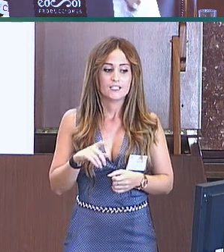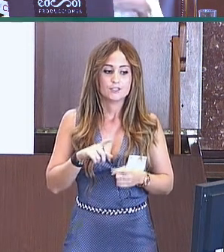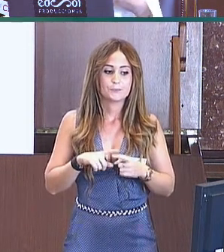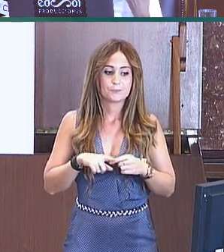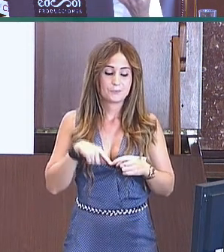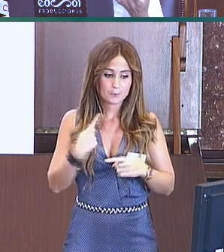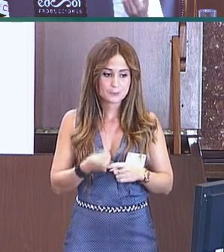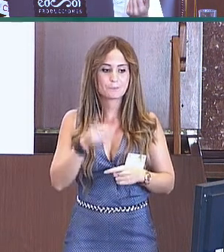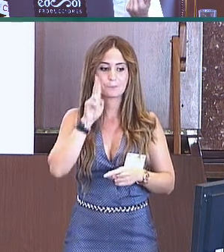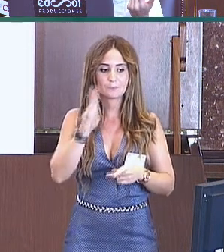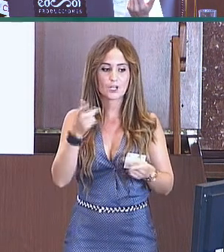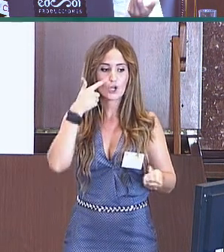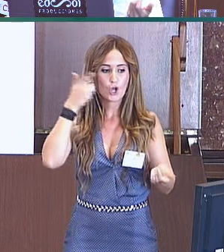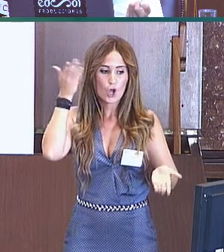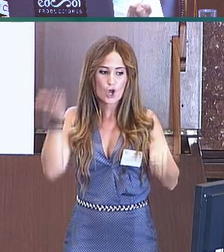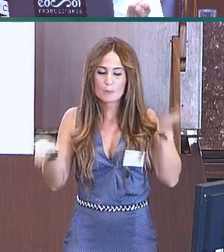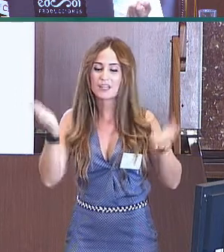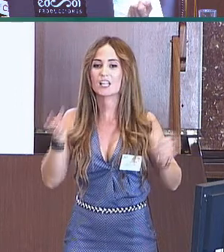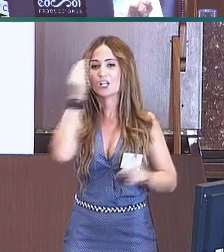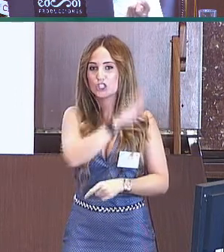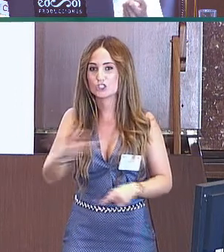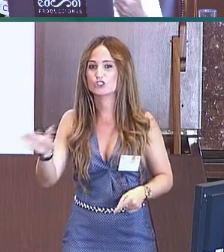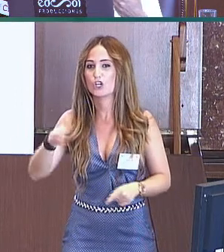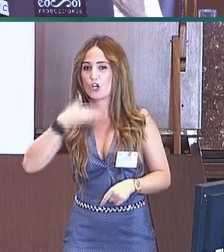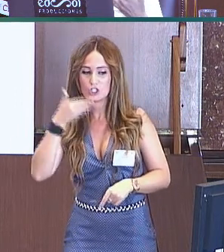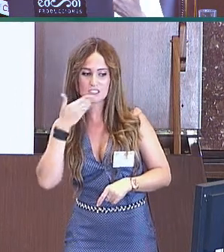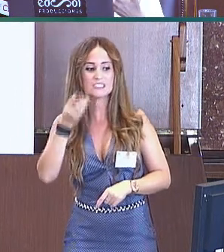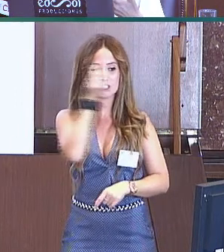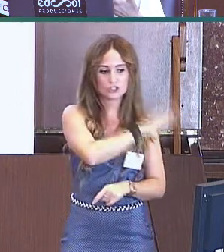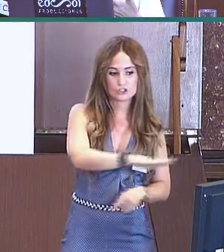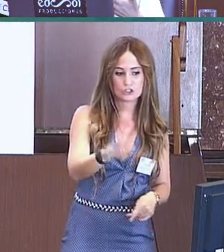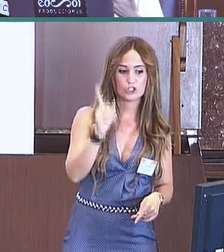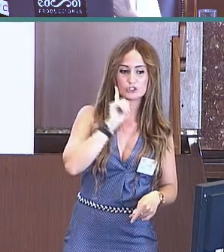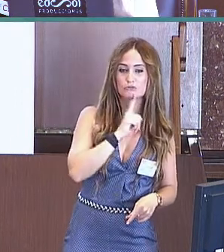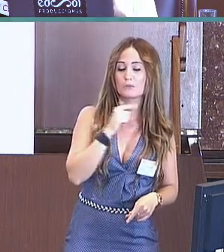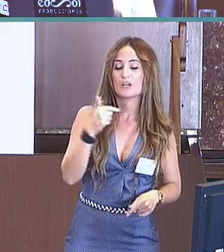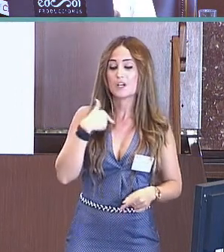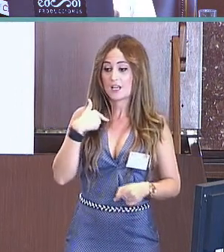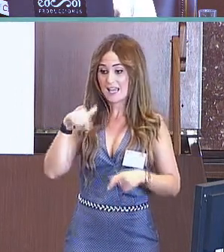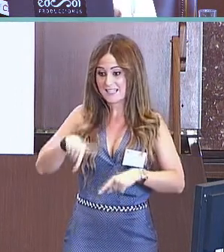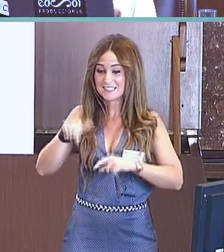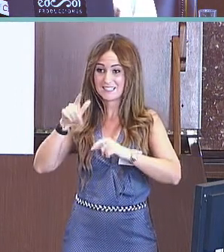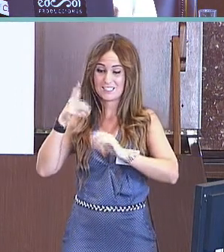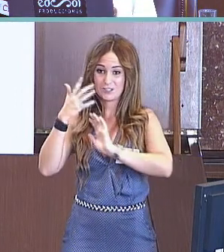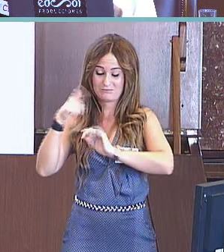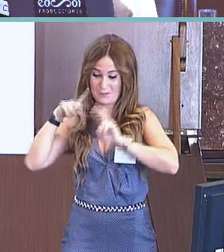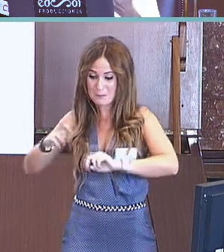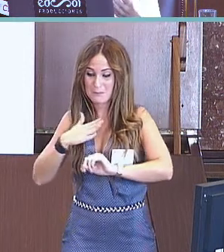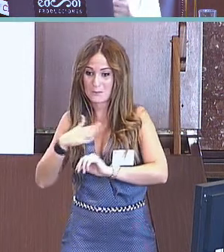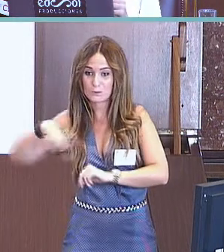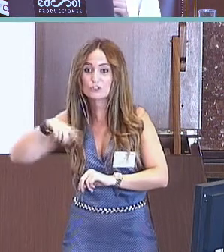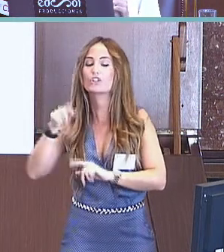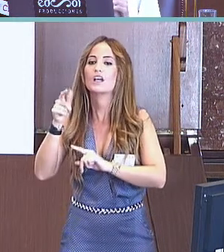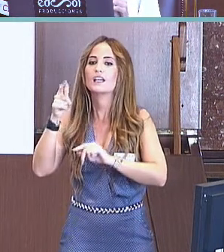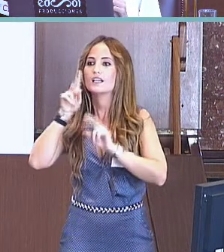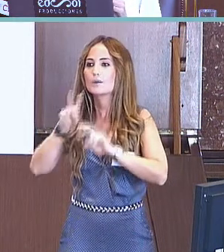Bueno, en nuestros datos no se han encontrado diferencias significativas en la comprensión de signos entre niños sordos y